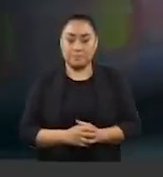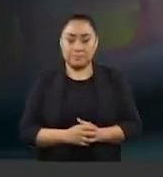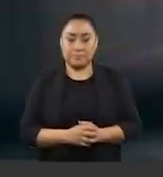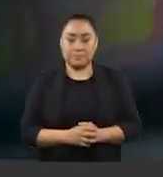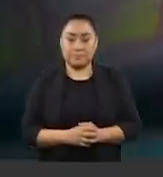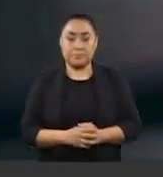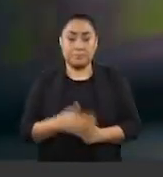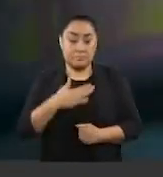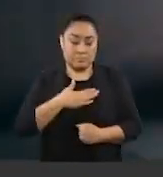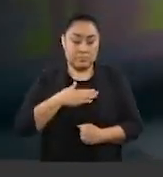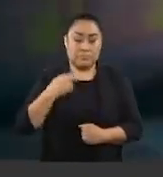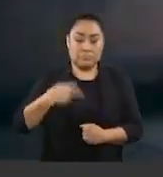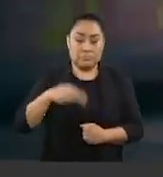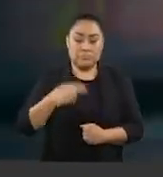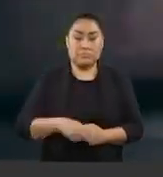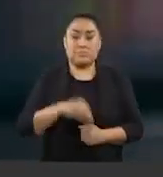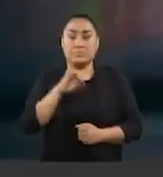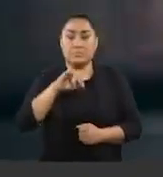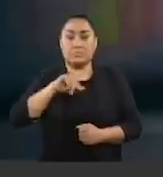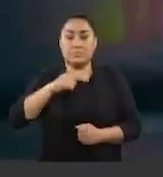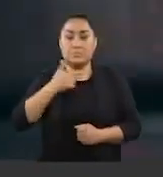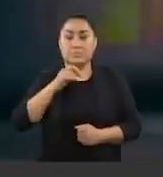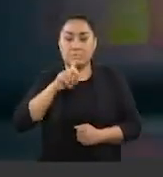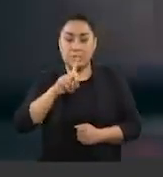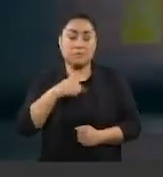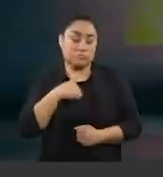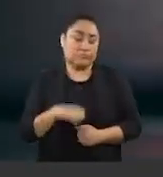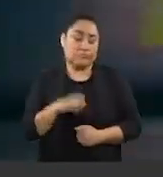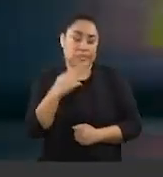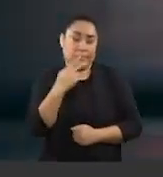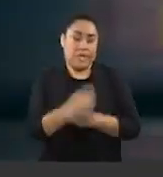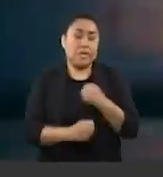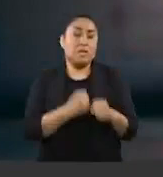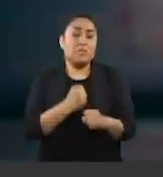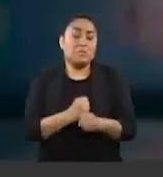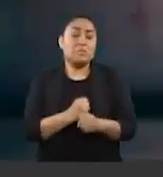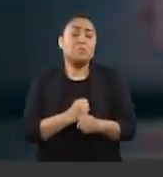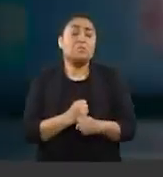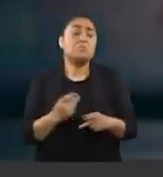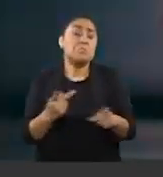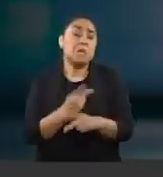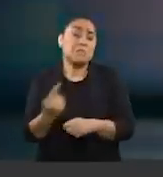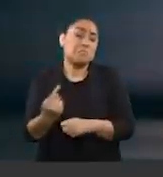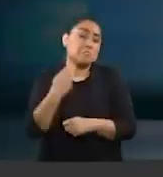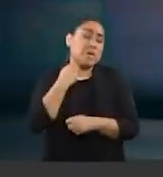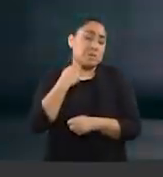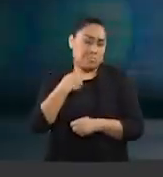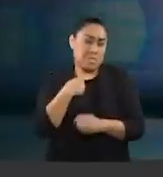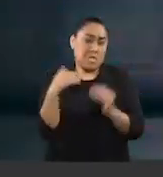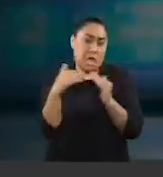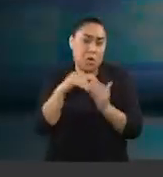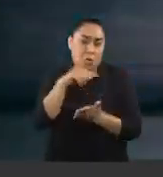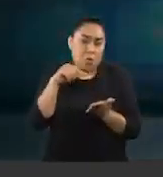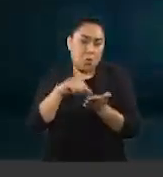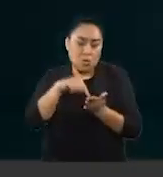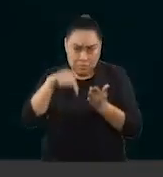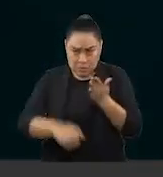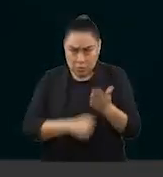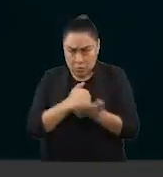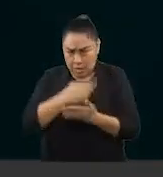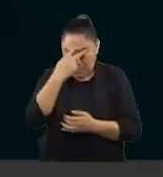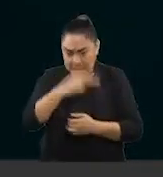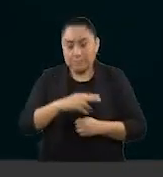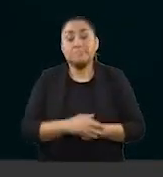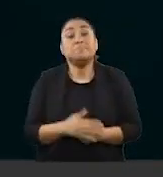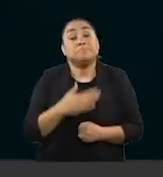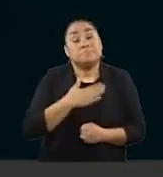Me llamo Ingrid. Tengo 25 años. Fui asesinada en mi casa en la Ciudad de México. Soy